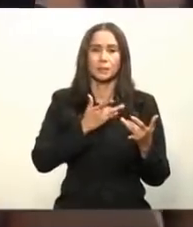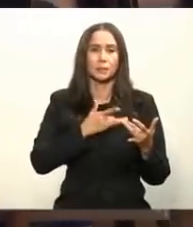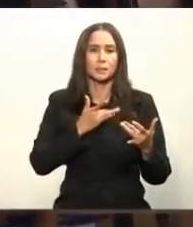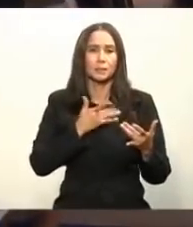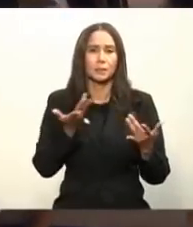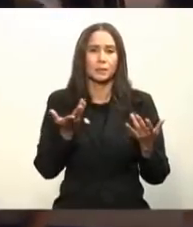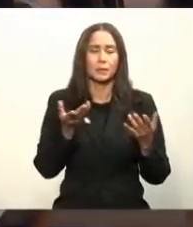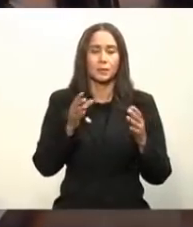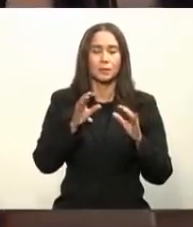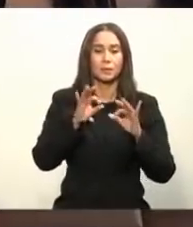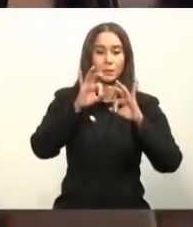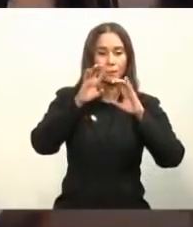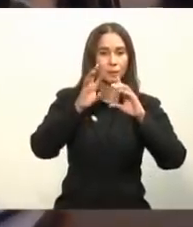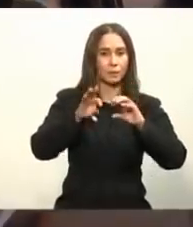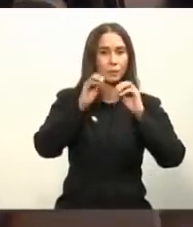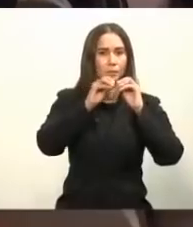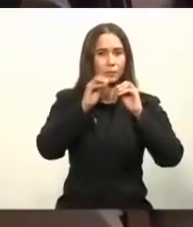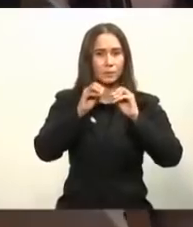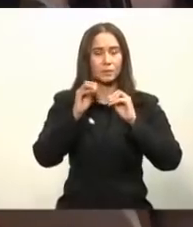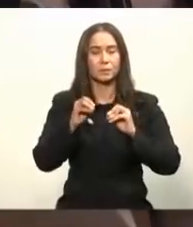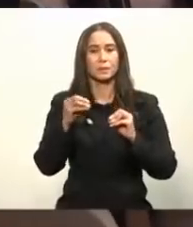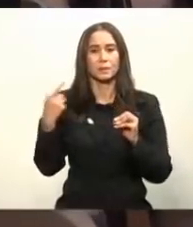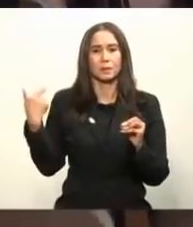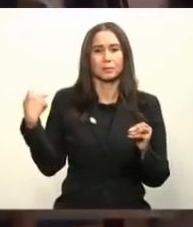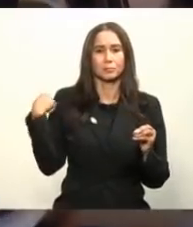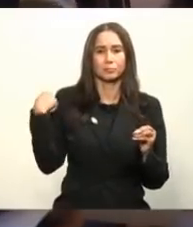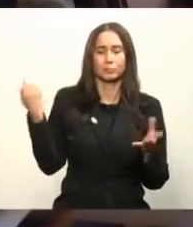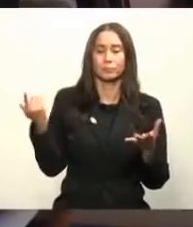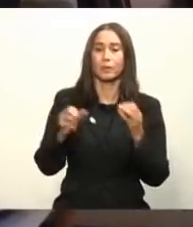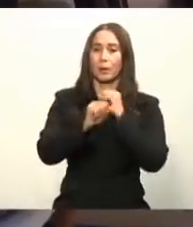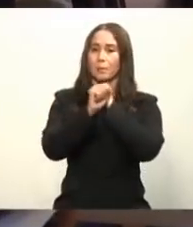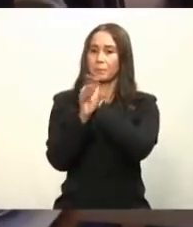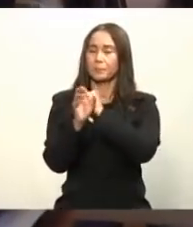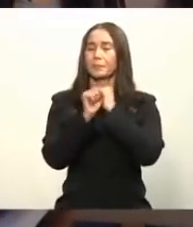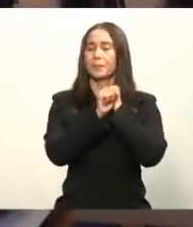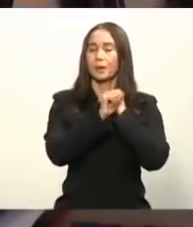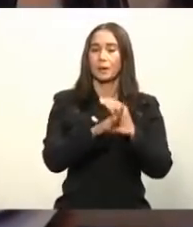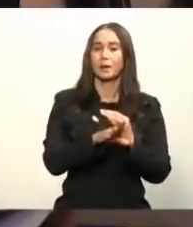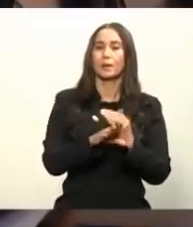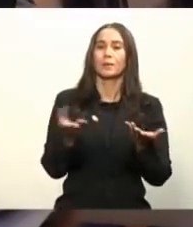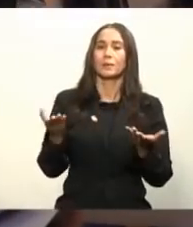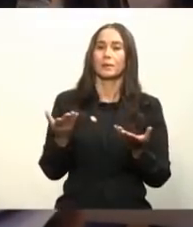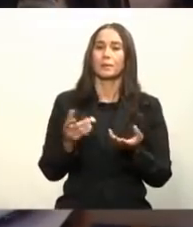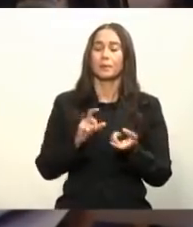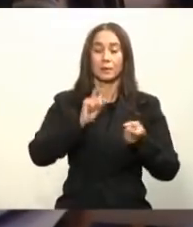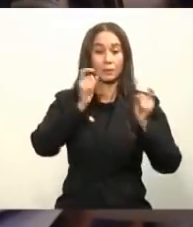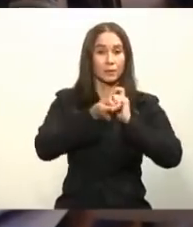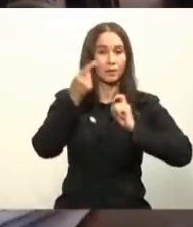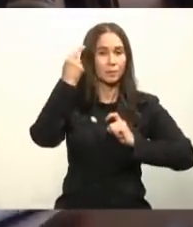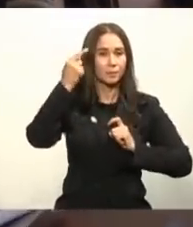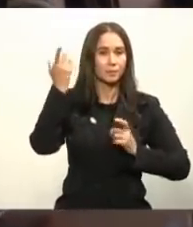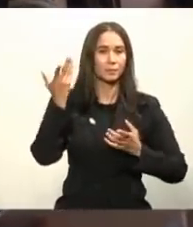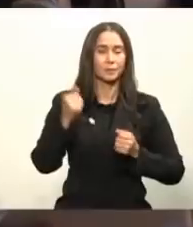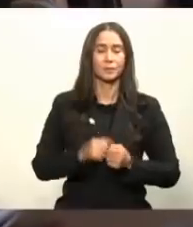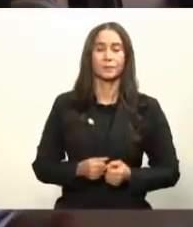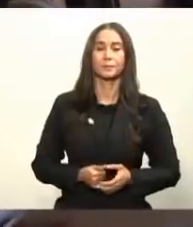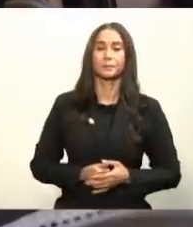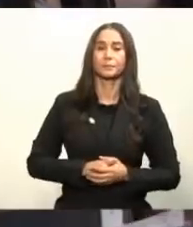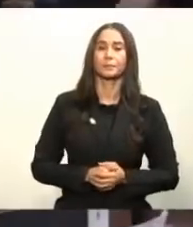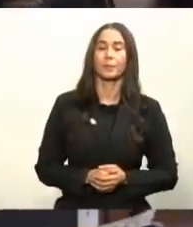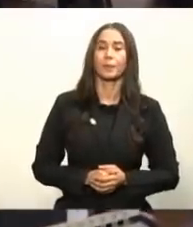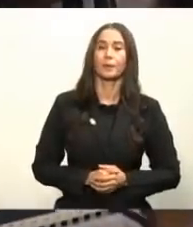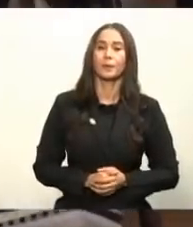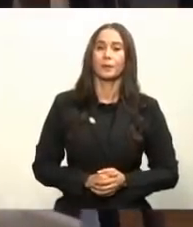y de educación a través de medios a través de las vías que el gobierno considere conveniente muchas gracias